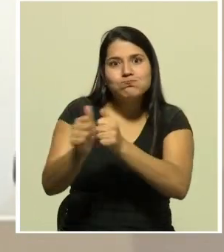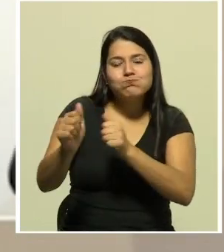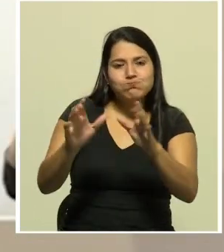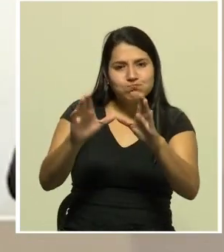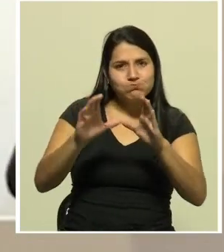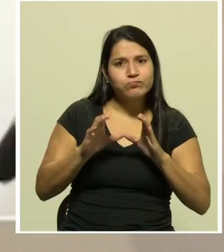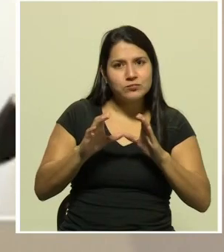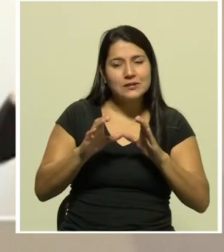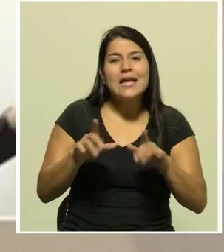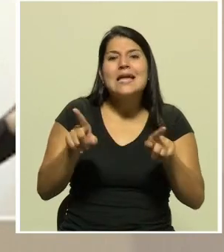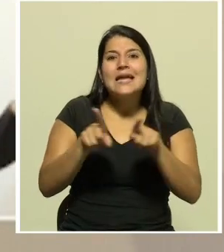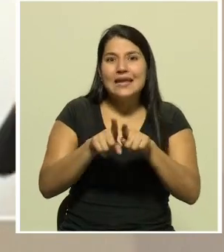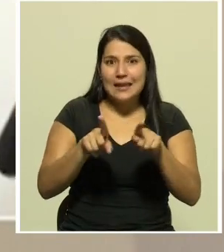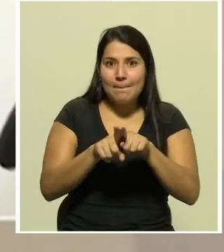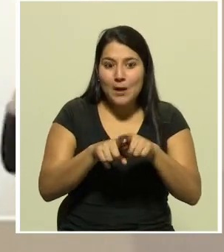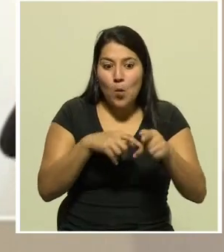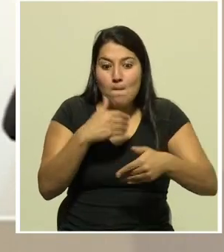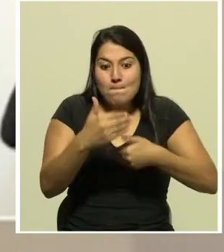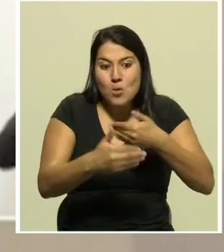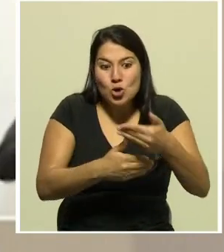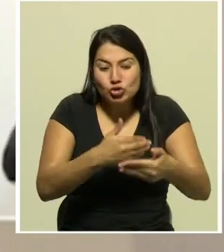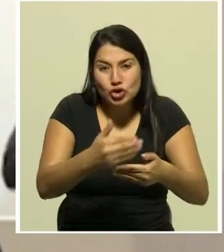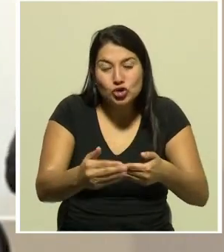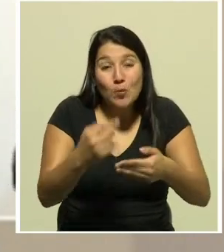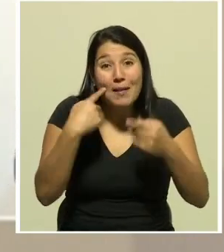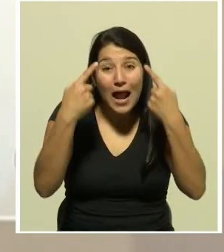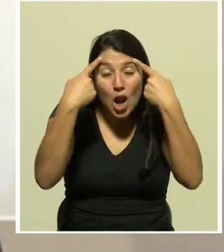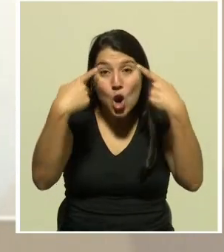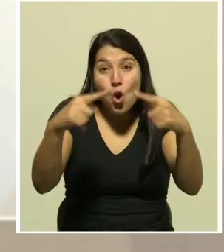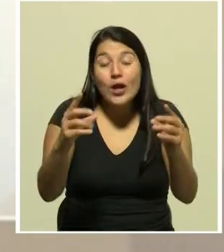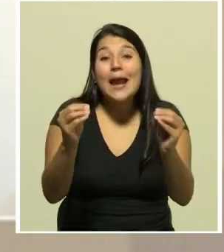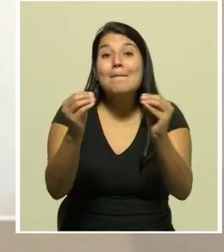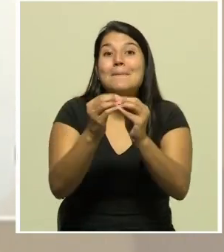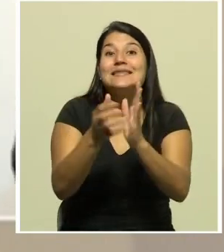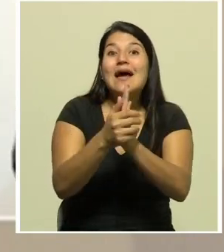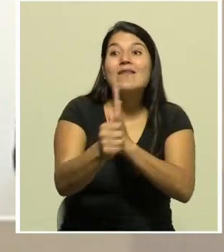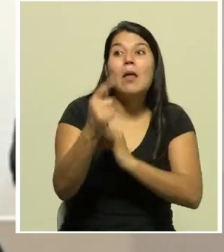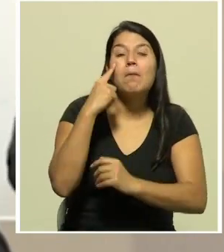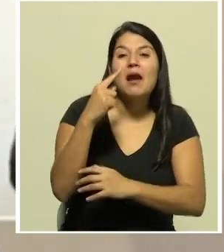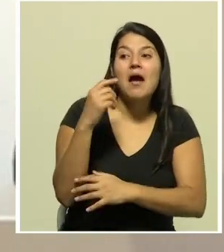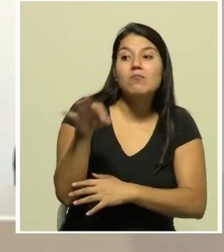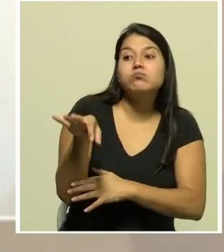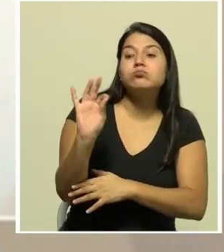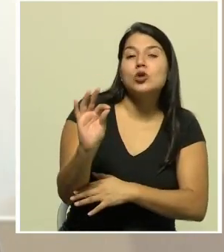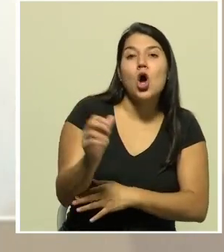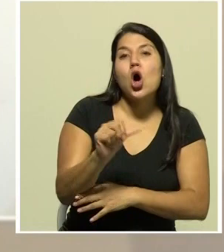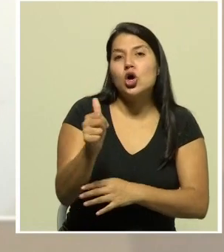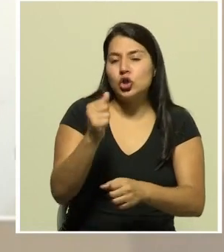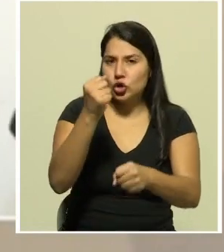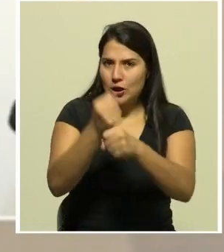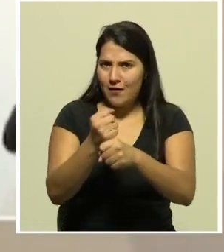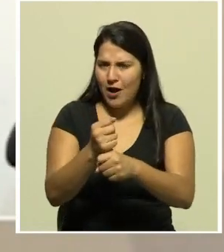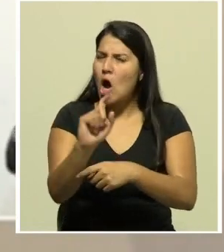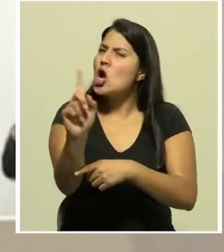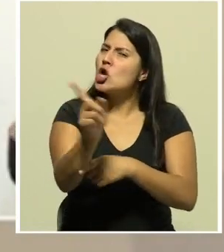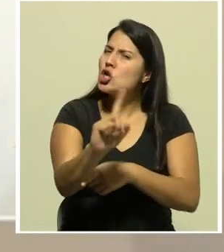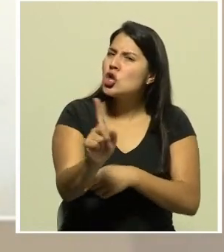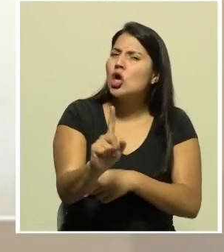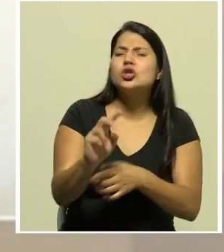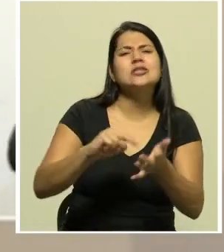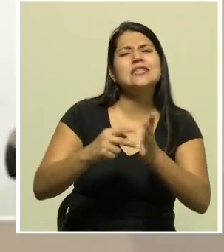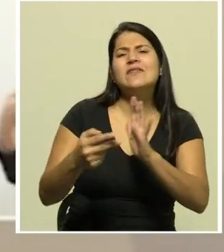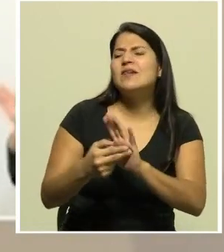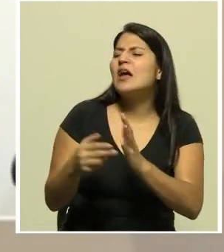aprendizaje hacia la empleabilidad Aquí la idea no es brindar cualquier tipo de capacitación o lo que a se me antoja o lo que me parece bonito o